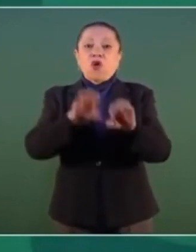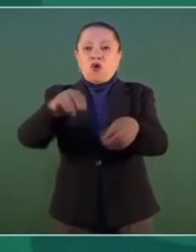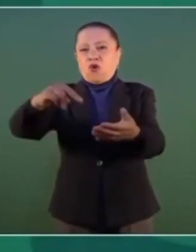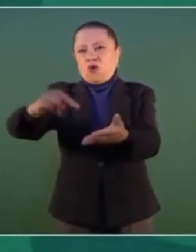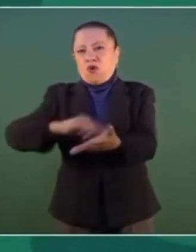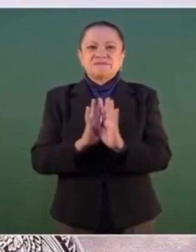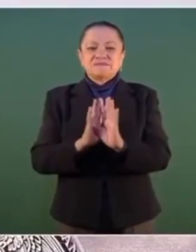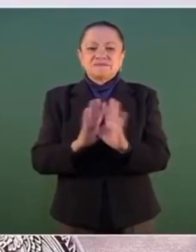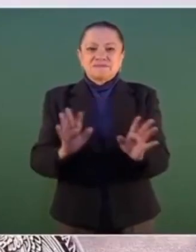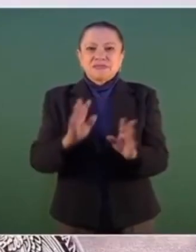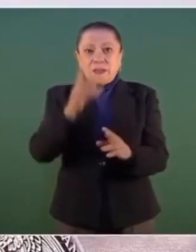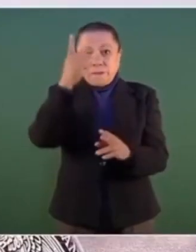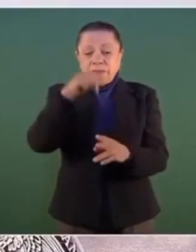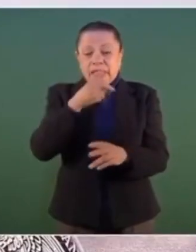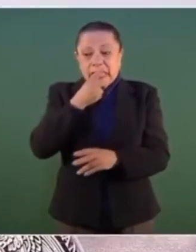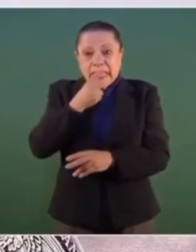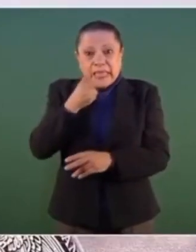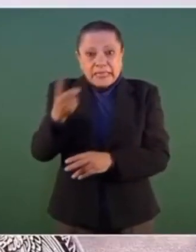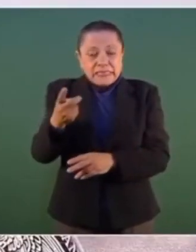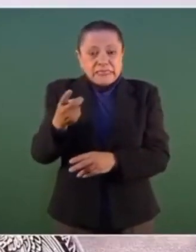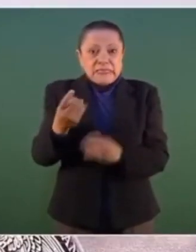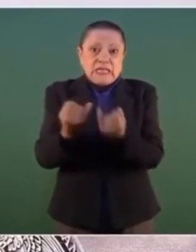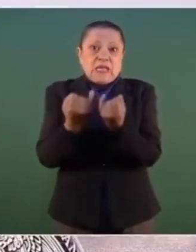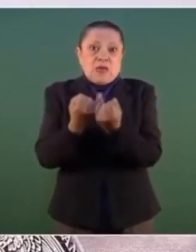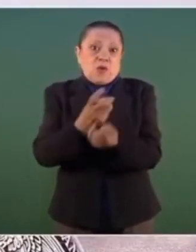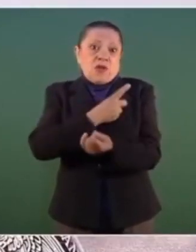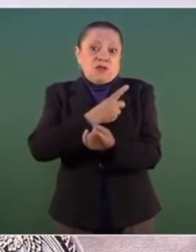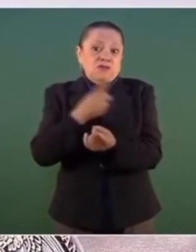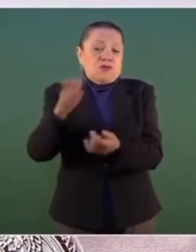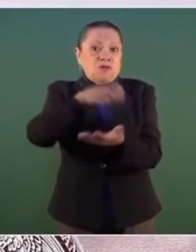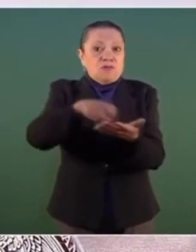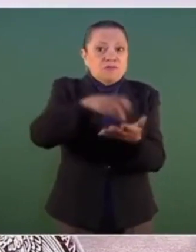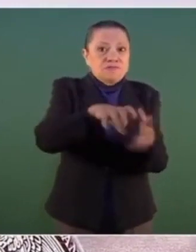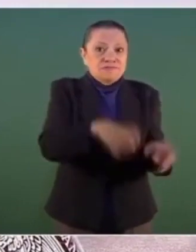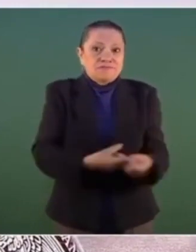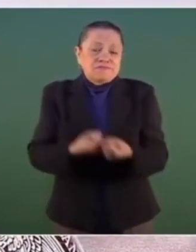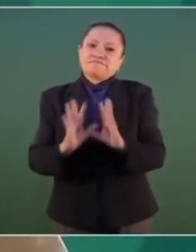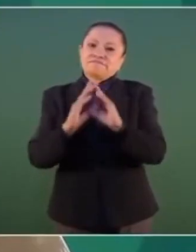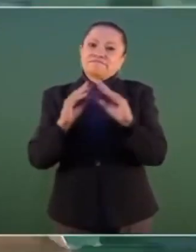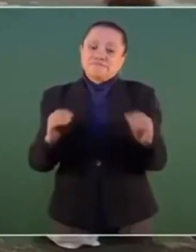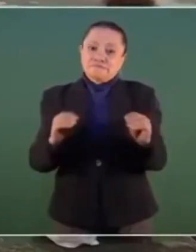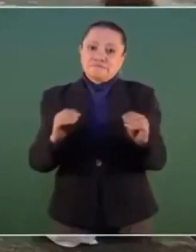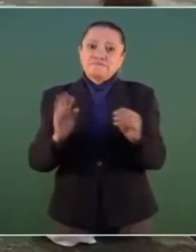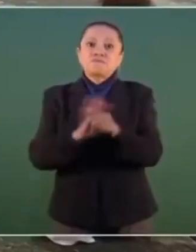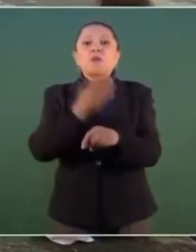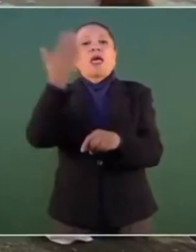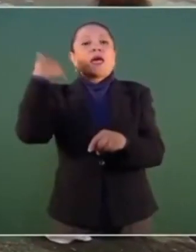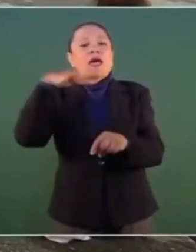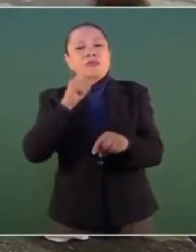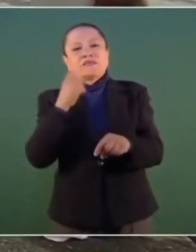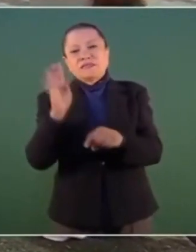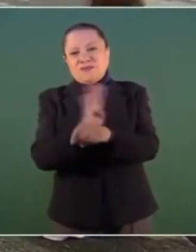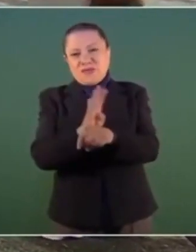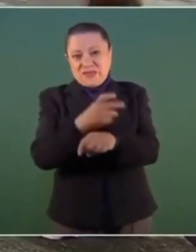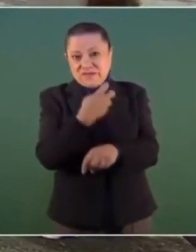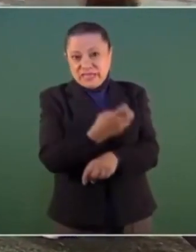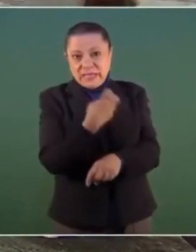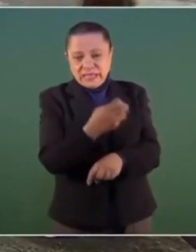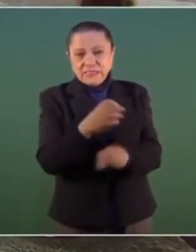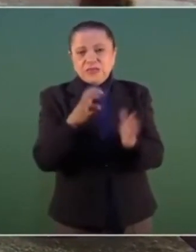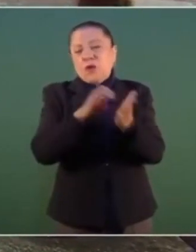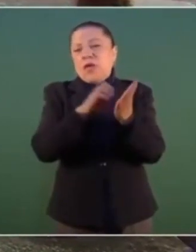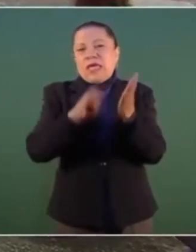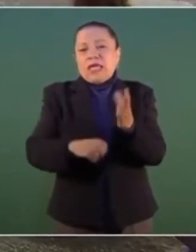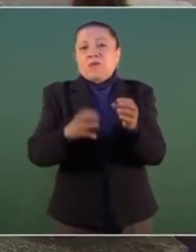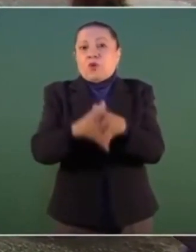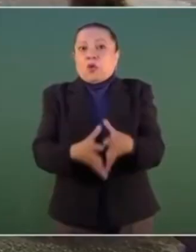administraciones pasadas. De acuerdo al Diario Nacional La Jornada, en el documento enviado el pasado 19 de octubre por el